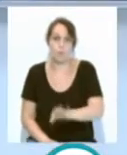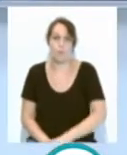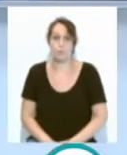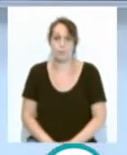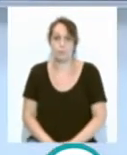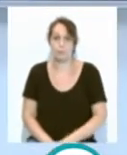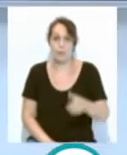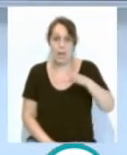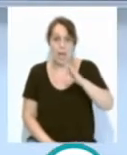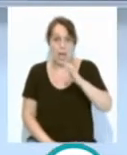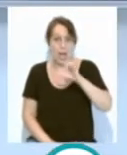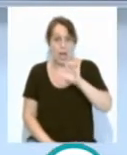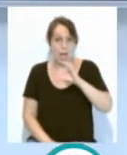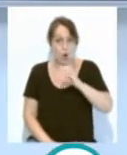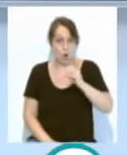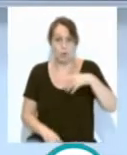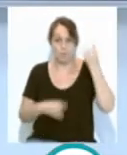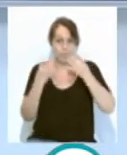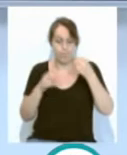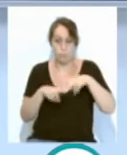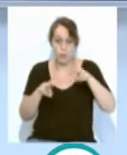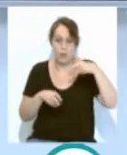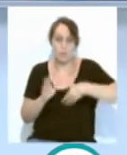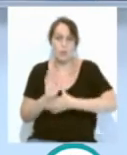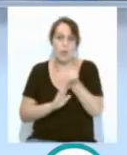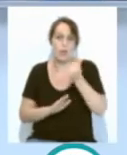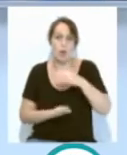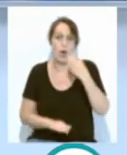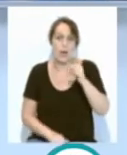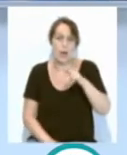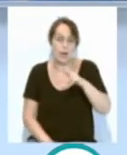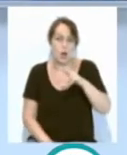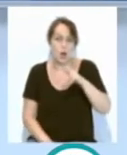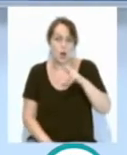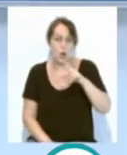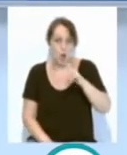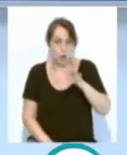Y el eco acogió una nueva actividad de la Fundación Carlos Edmundo de Ori.